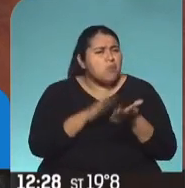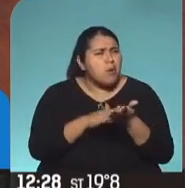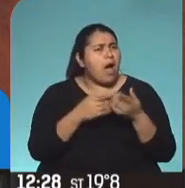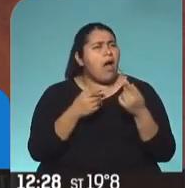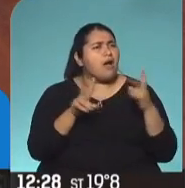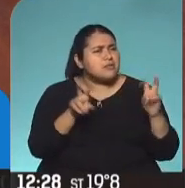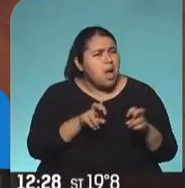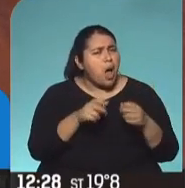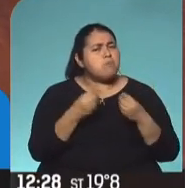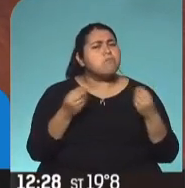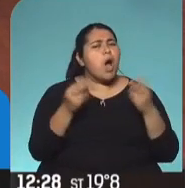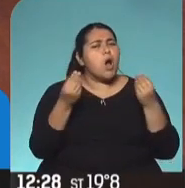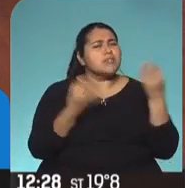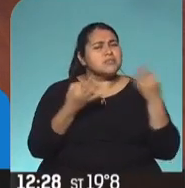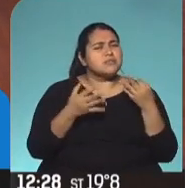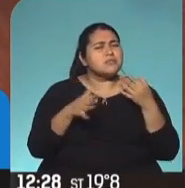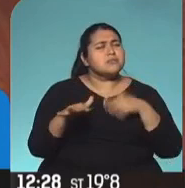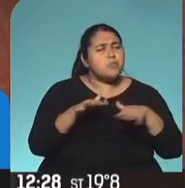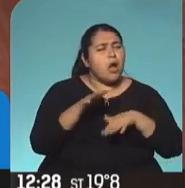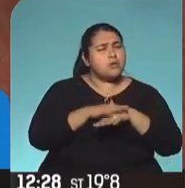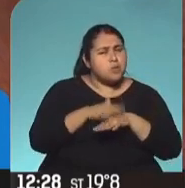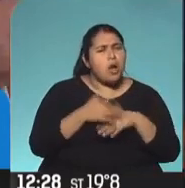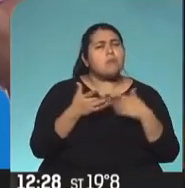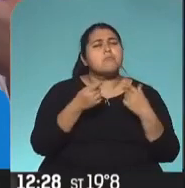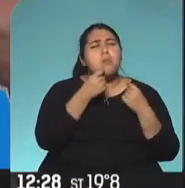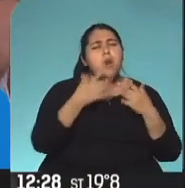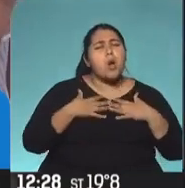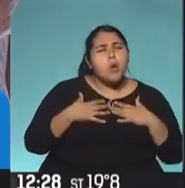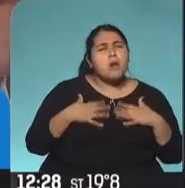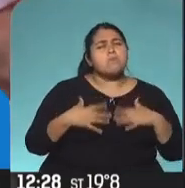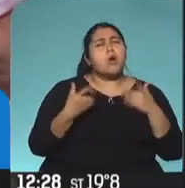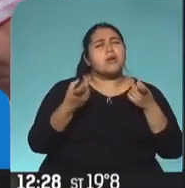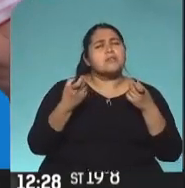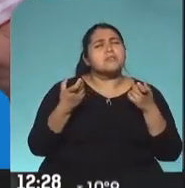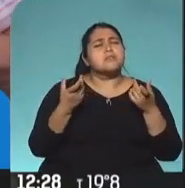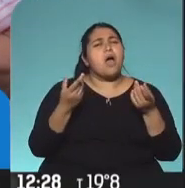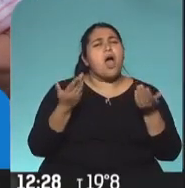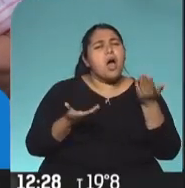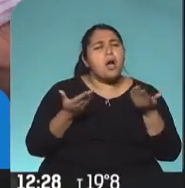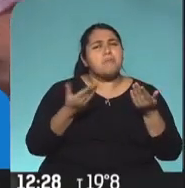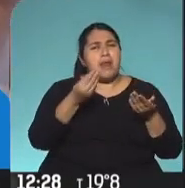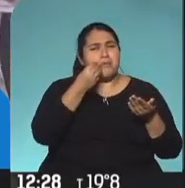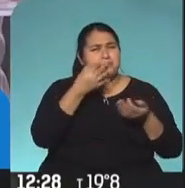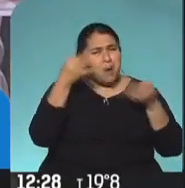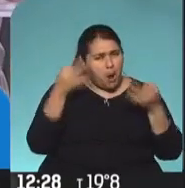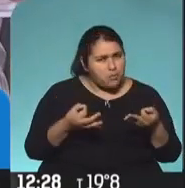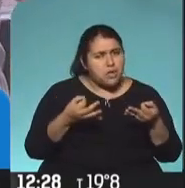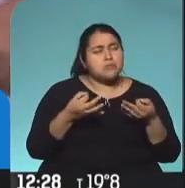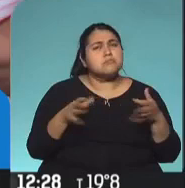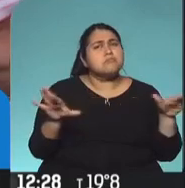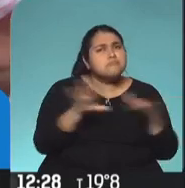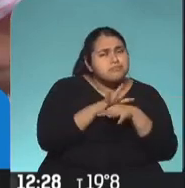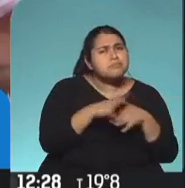de la cuestión médica? Sí, Sí, la masa corporal, la grasa. ¿Cuánto necesita una persona para estar bien alimentada y si satisface